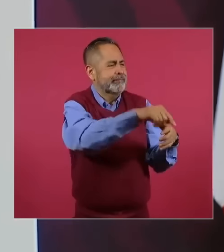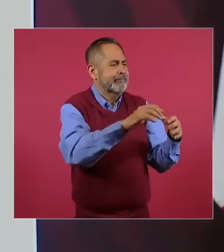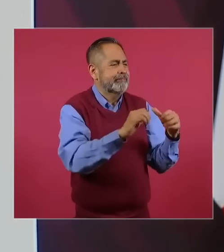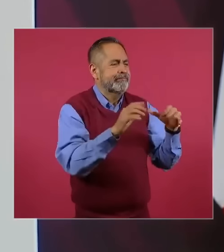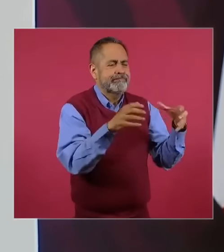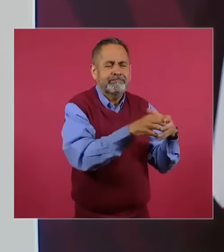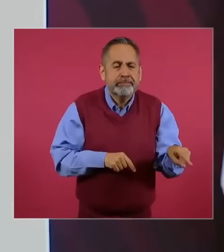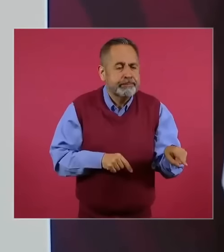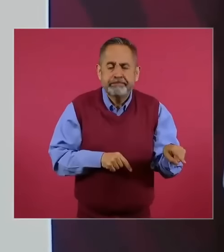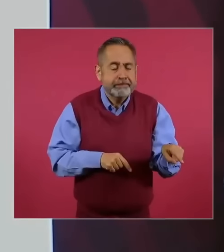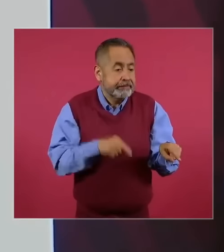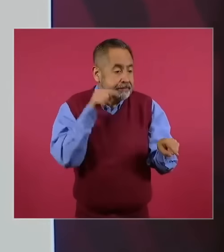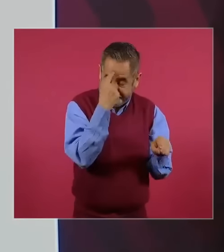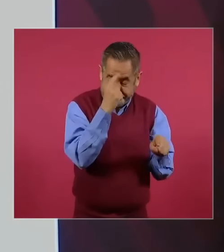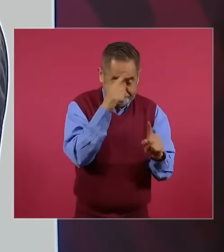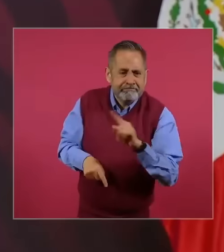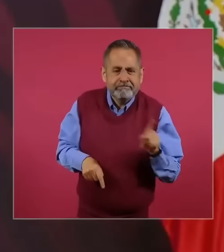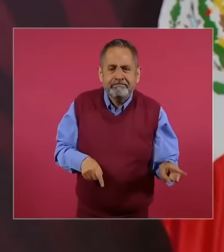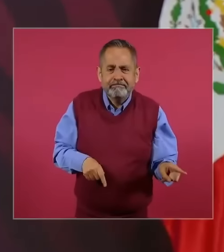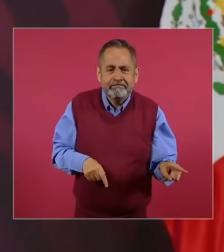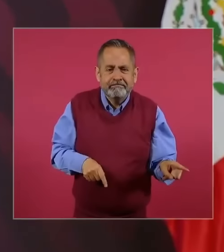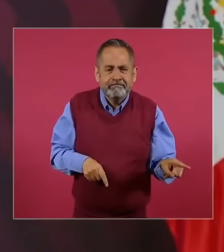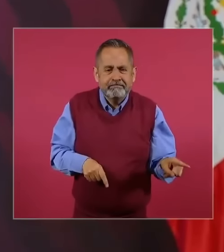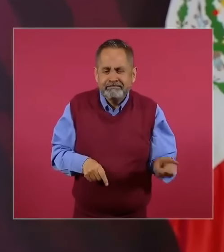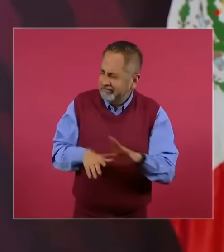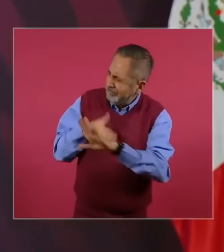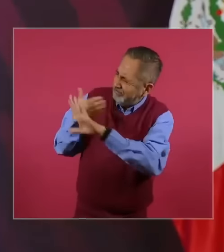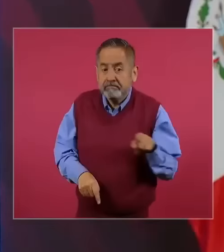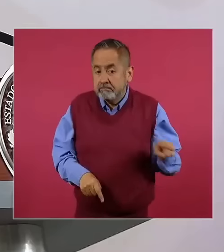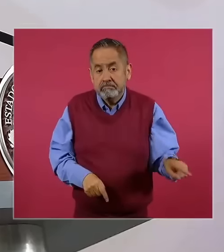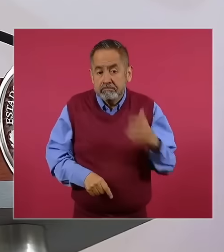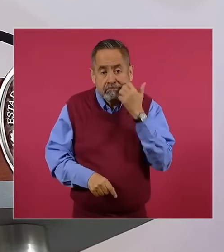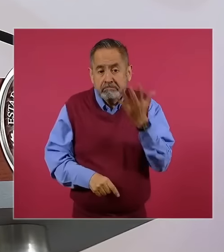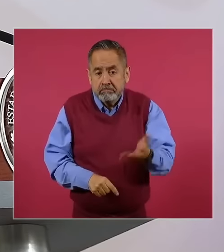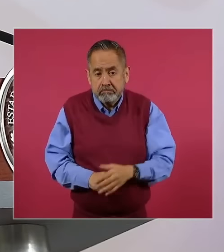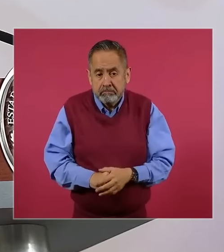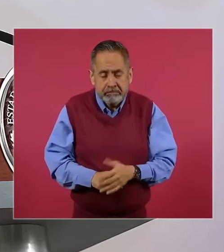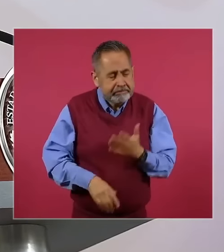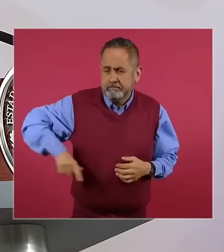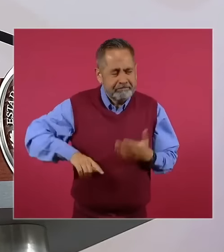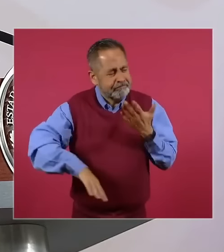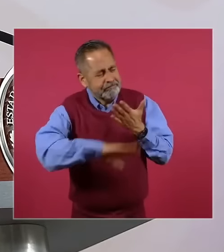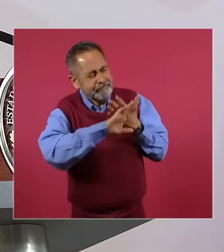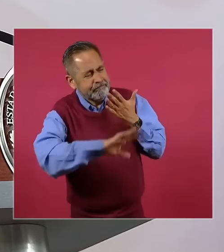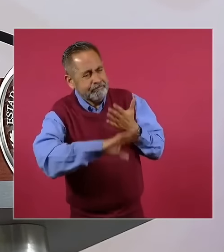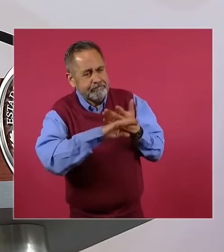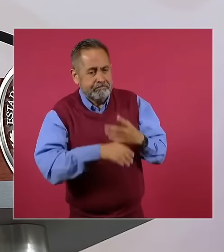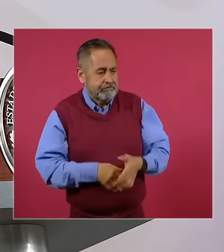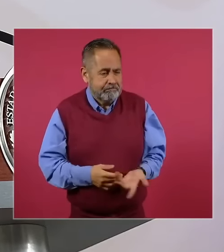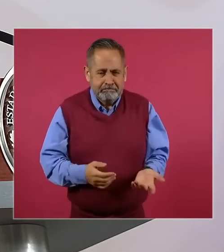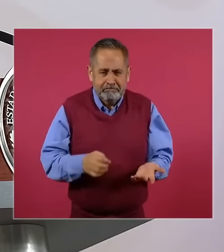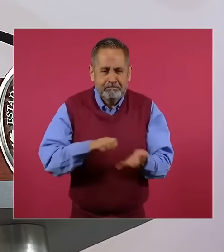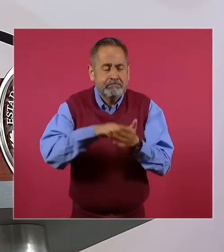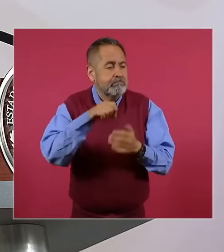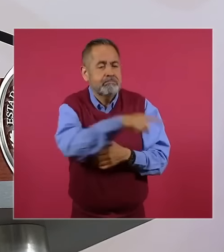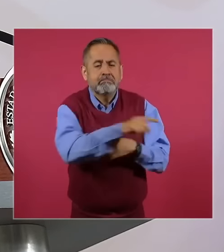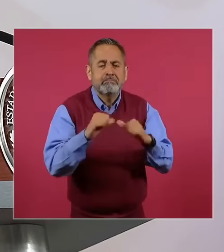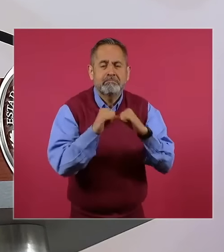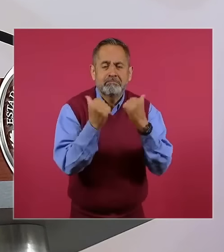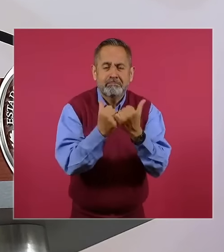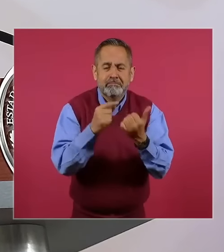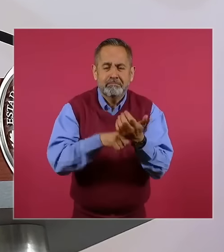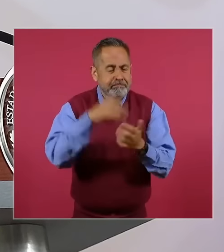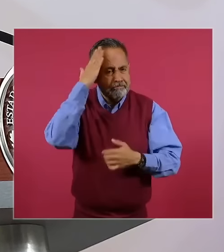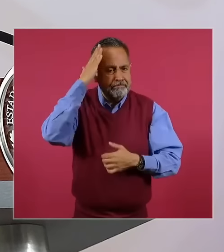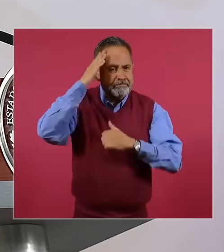dedicadas a atacar, a socavar a nuestro gobierno, esta asociación como la de Claudio